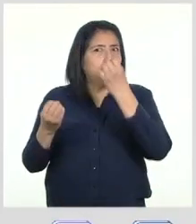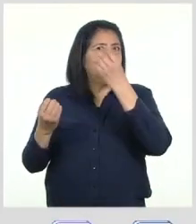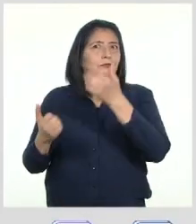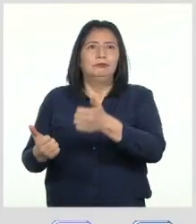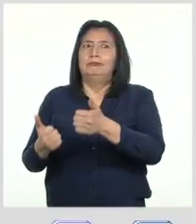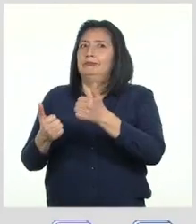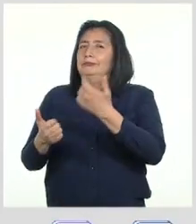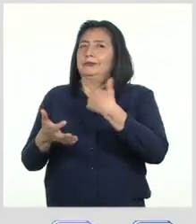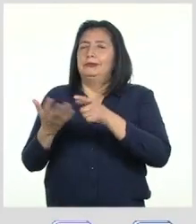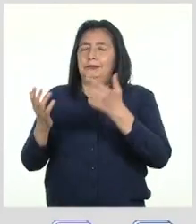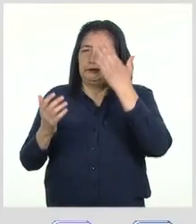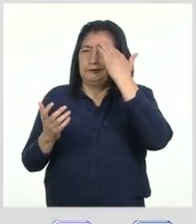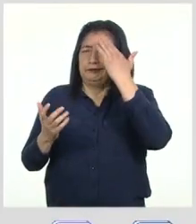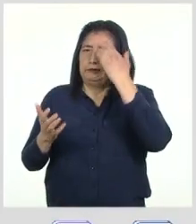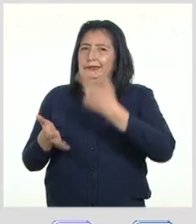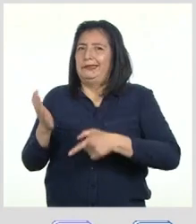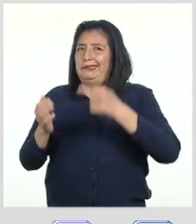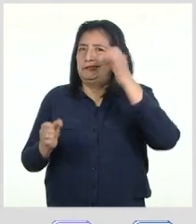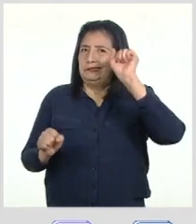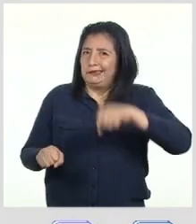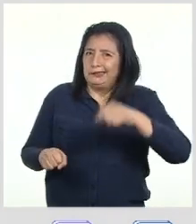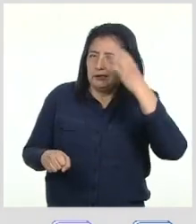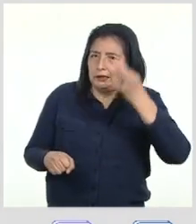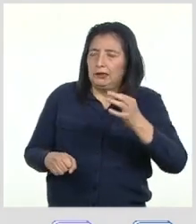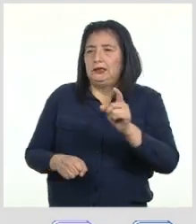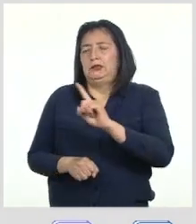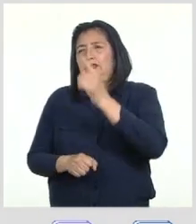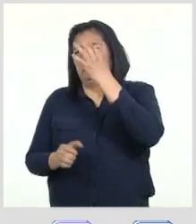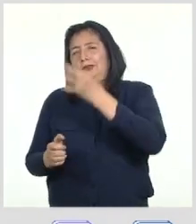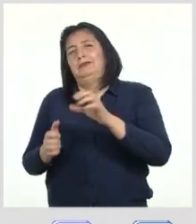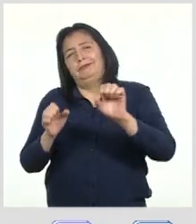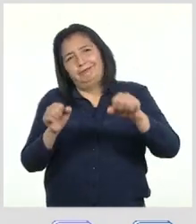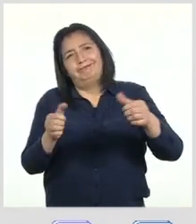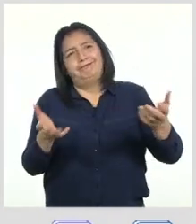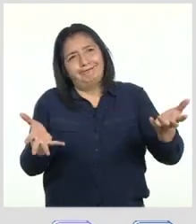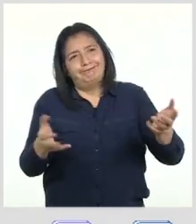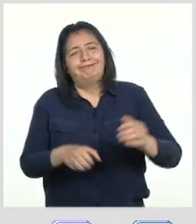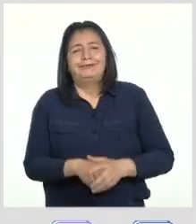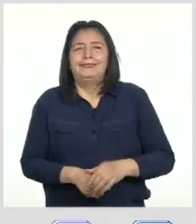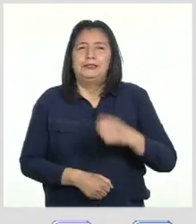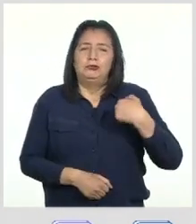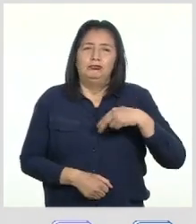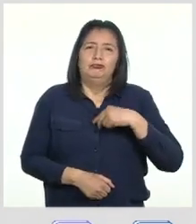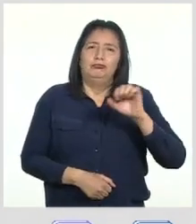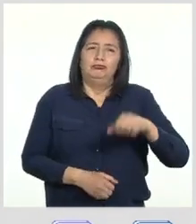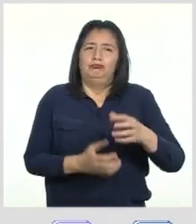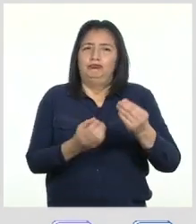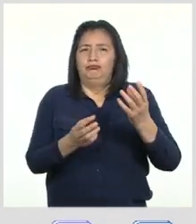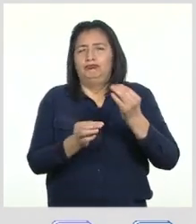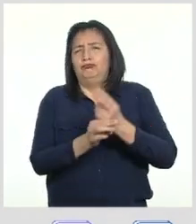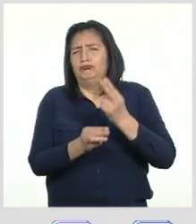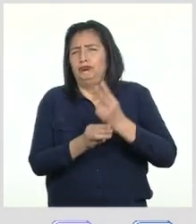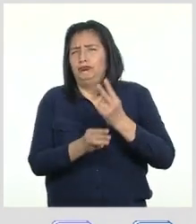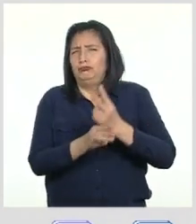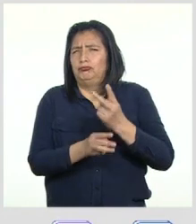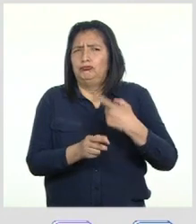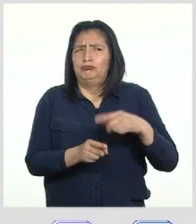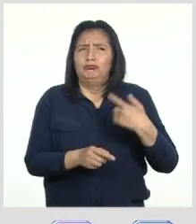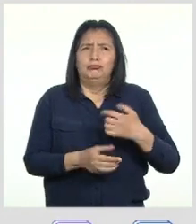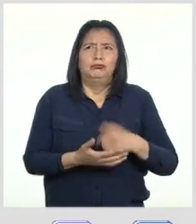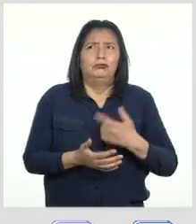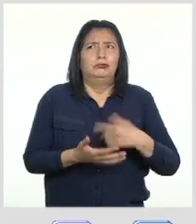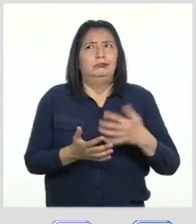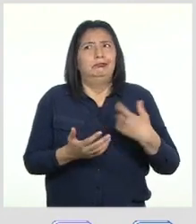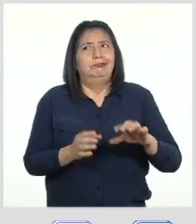de primera mano para saber qué creer y qué no Sí, pues, Patti Debemos tener mucho cuidado con la terrible